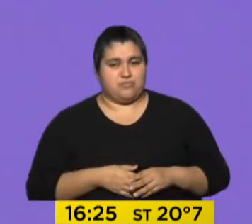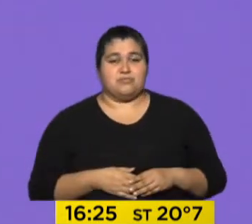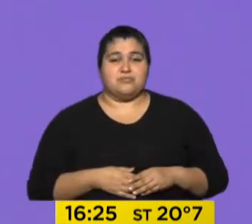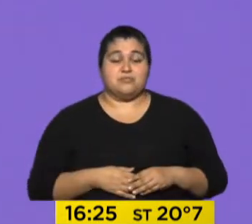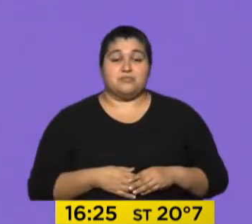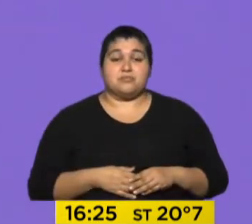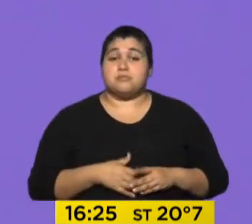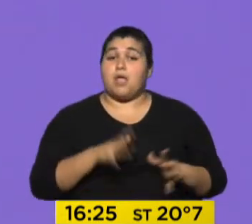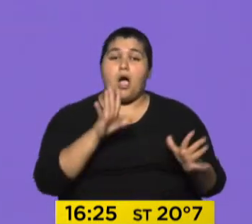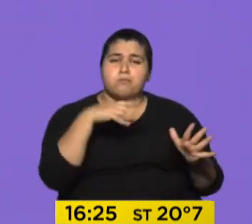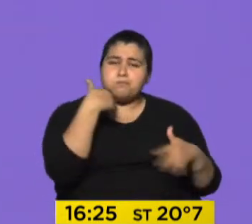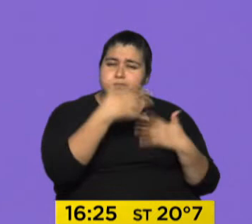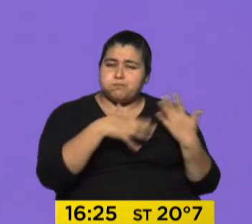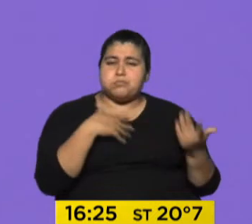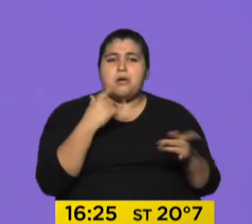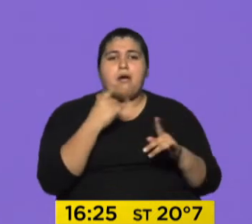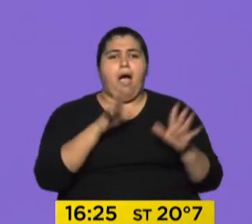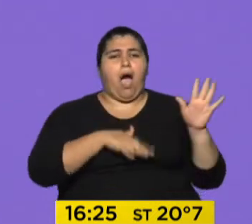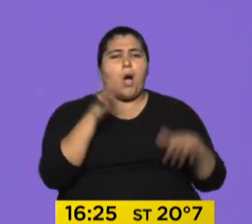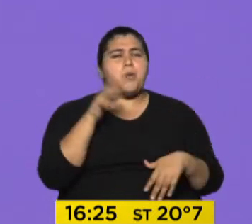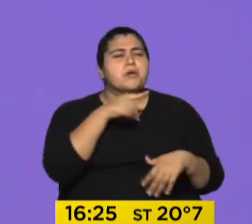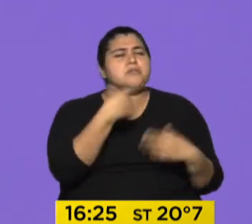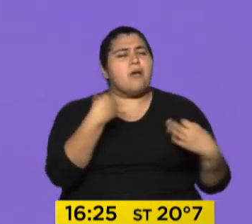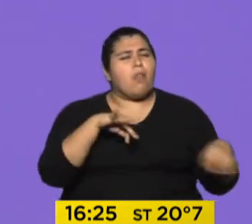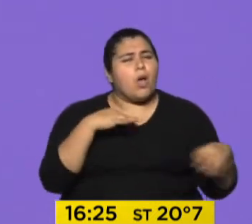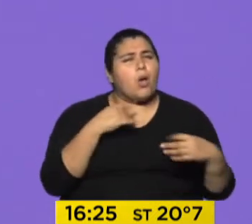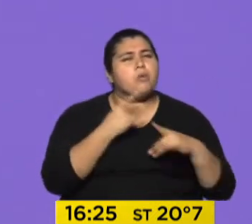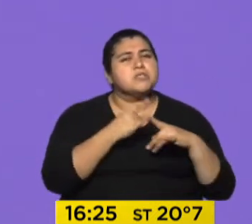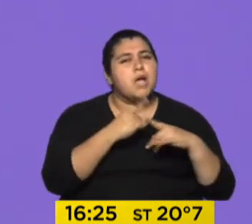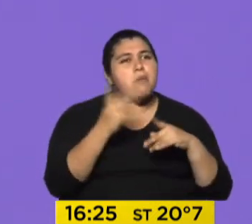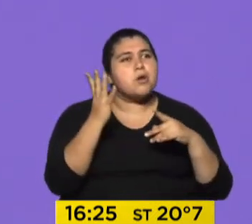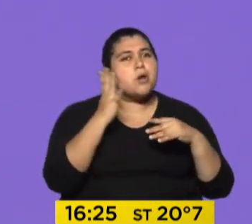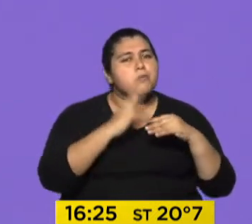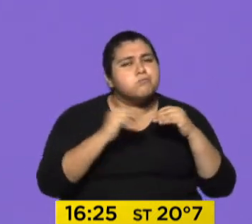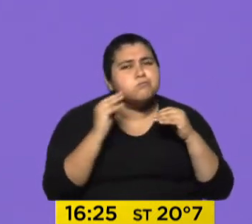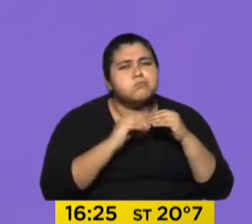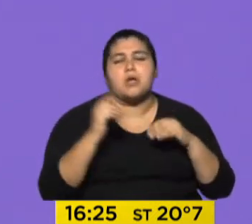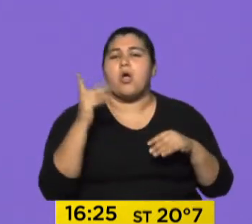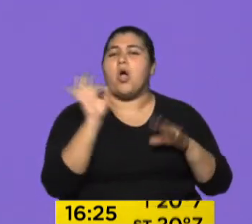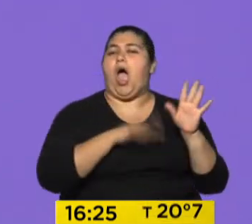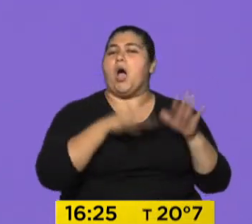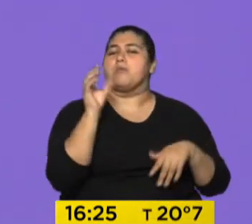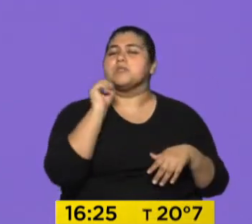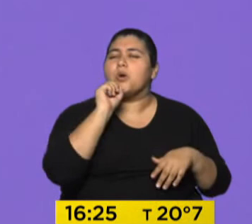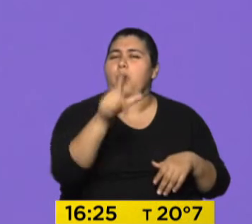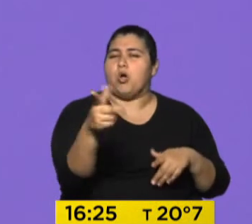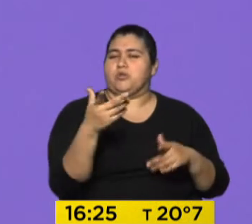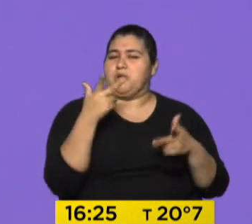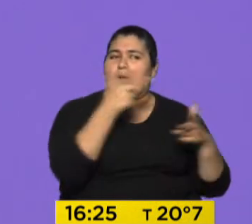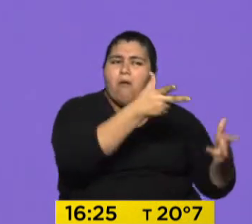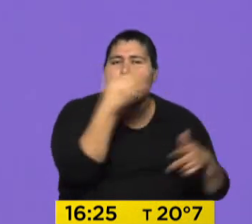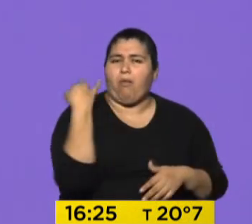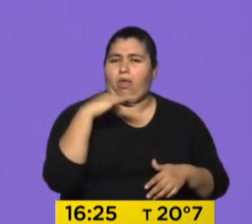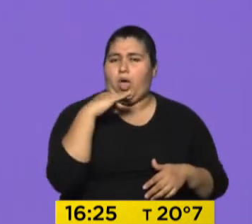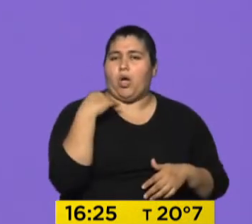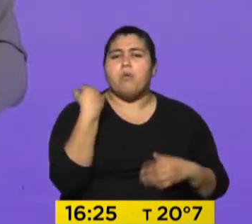Y en el sexo también. Que sea norma que vos le practiques sexo oral todas las veces, pero la voz te lo haga cada tanto. Que seas vos la que tenga que recordar siempre